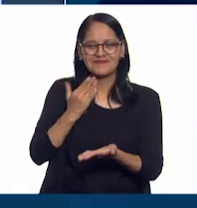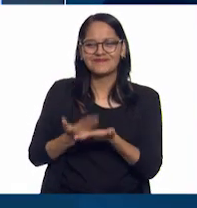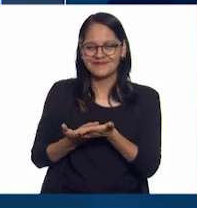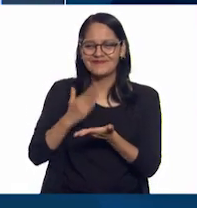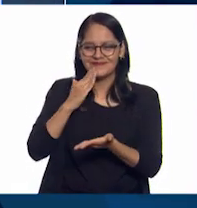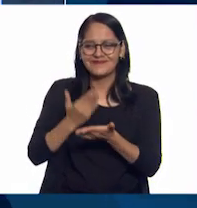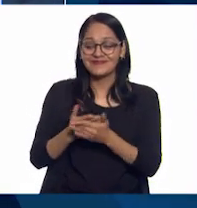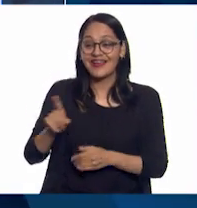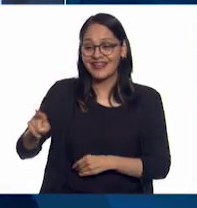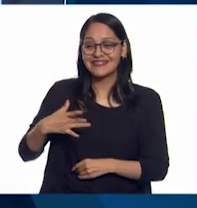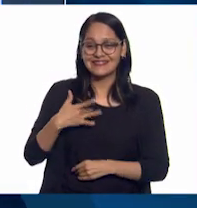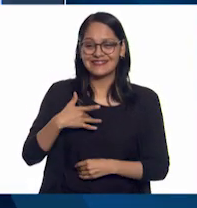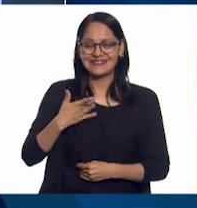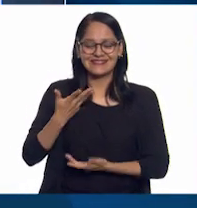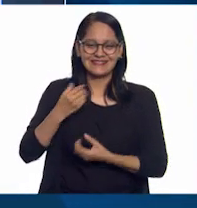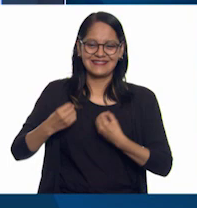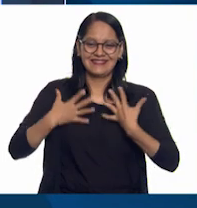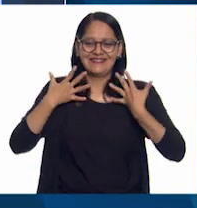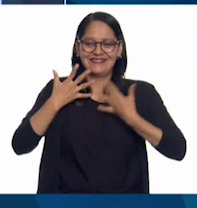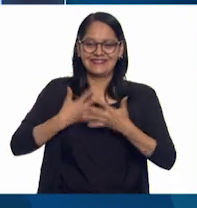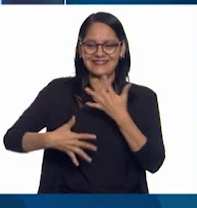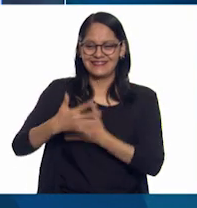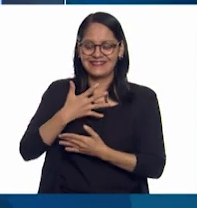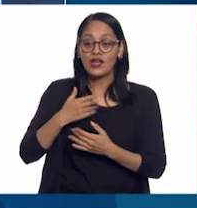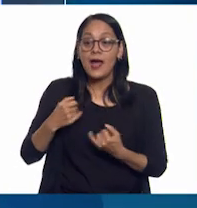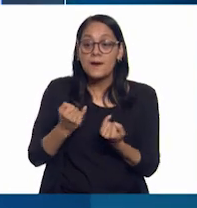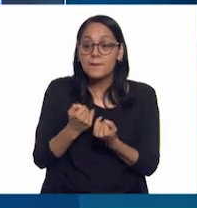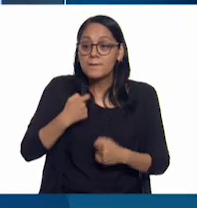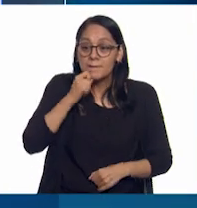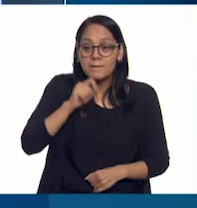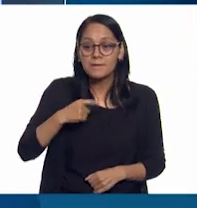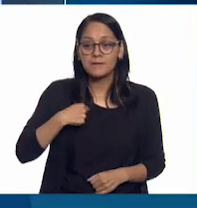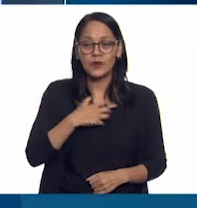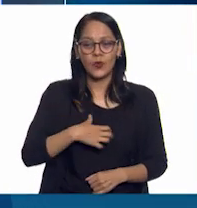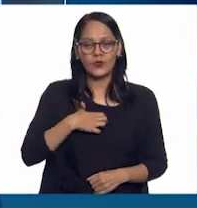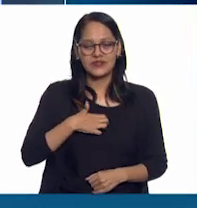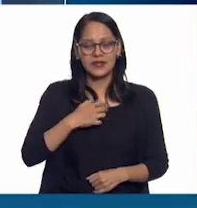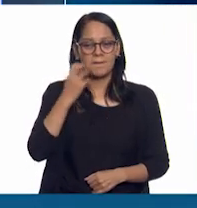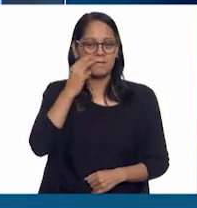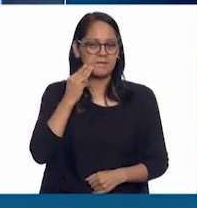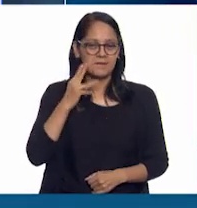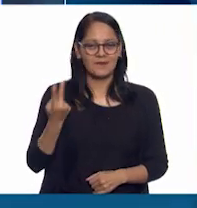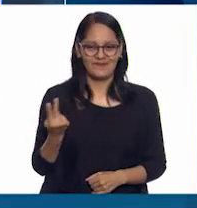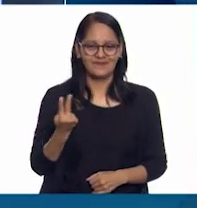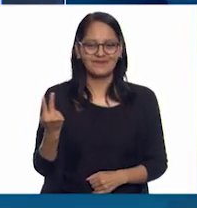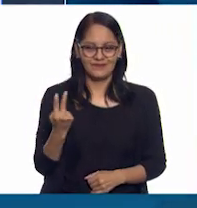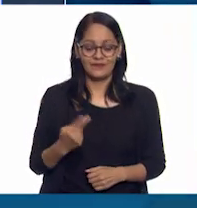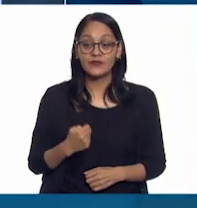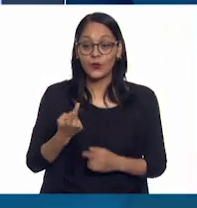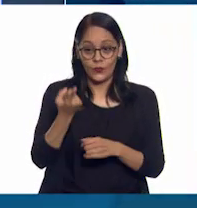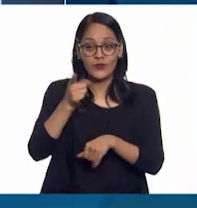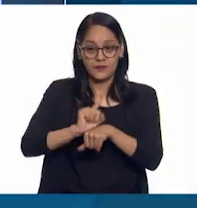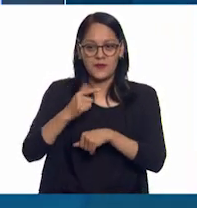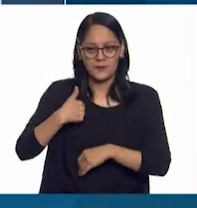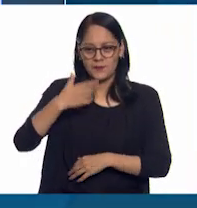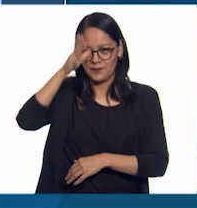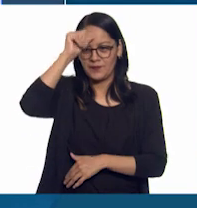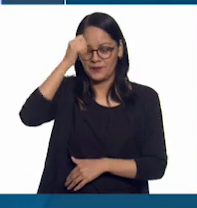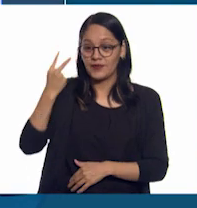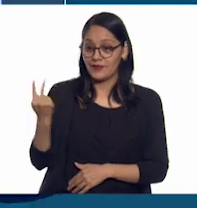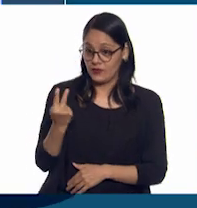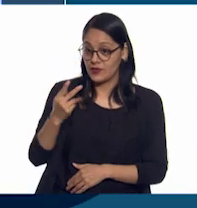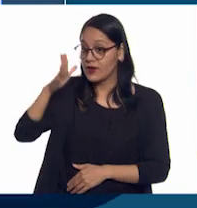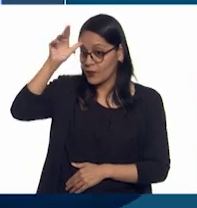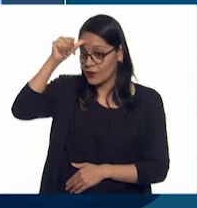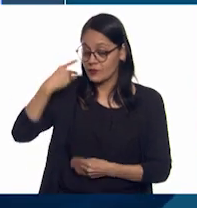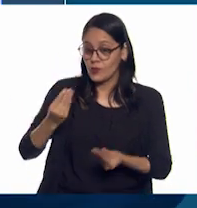sentido del humor muy similar y a ambos nos encantan las manzanas. Recuerdo una vez que hasta nos pusimos de acuerdo para ir a una fiesta de disfraces